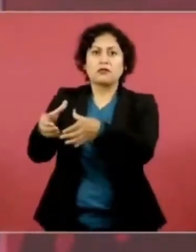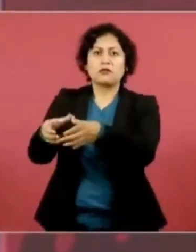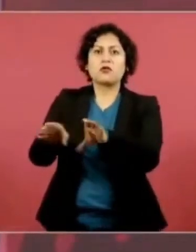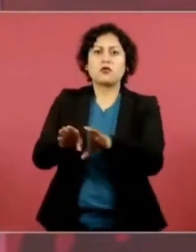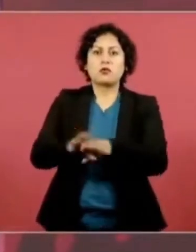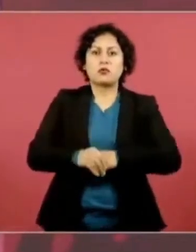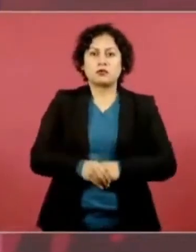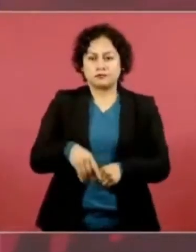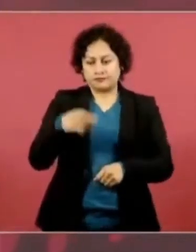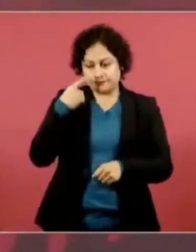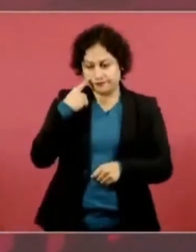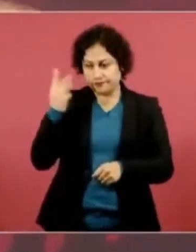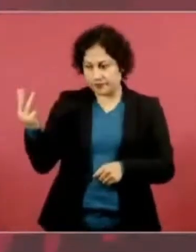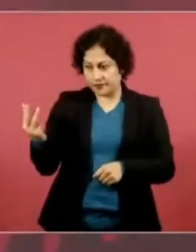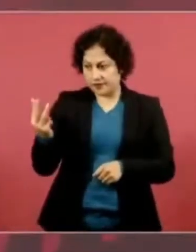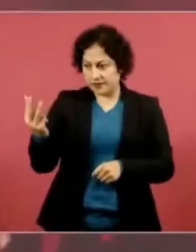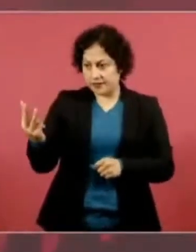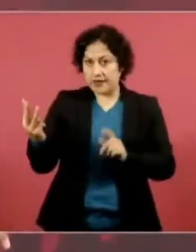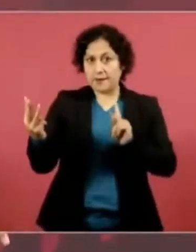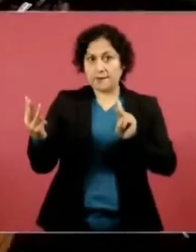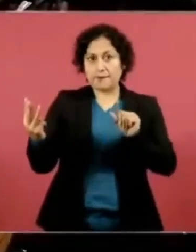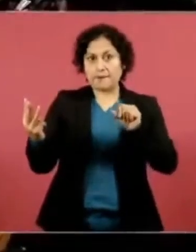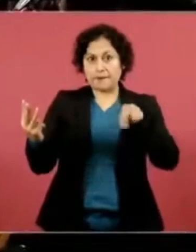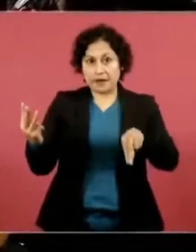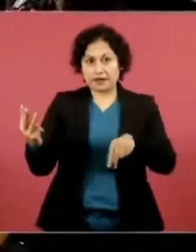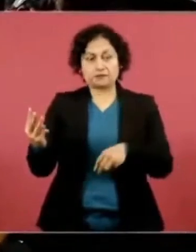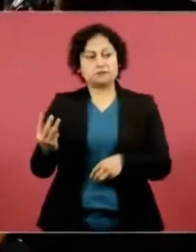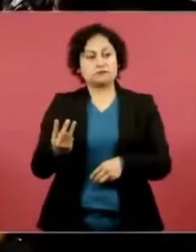tres para el PRI, uno para el PRD.